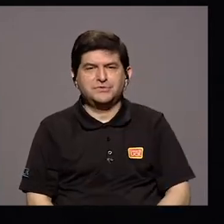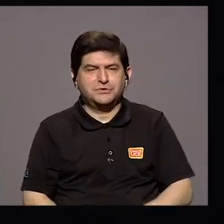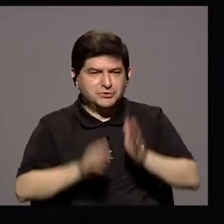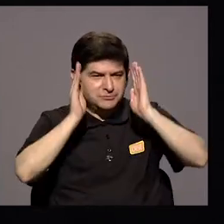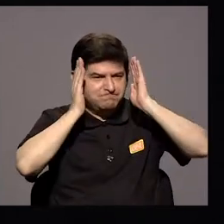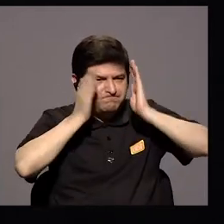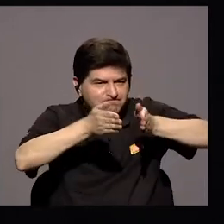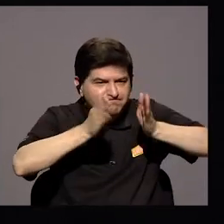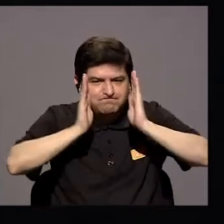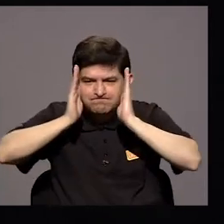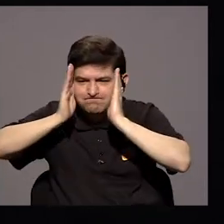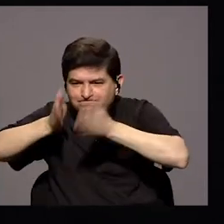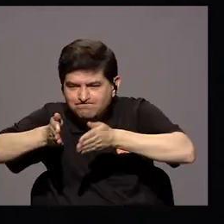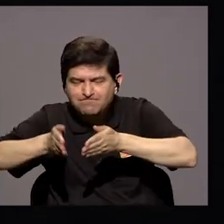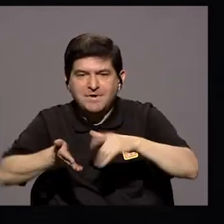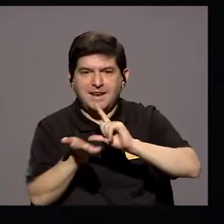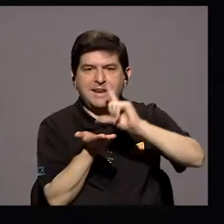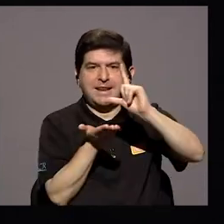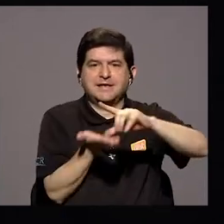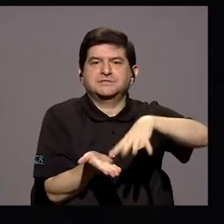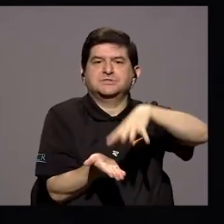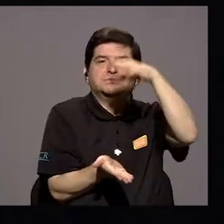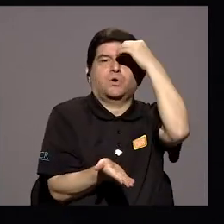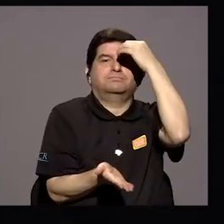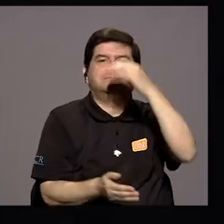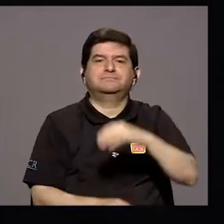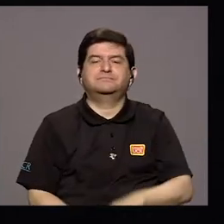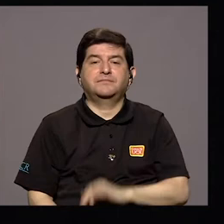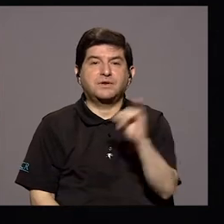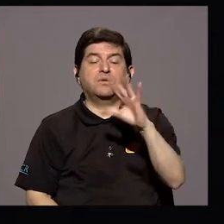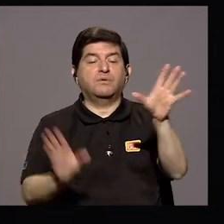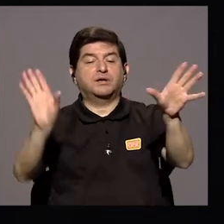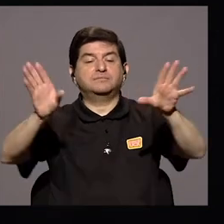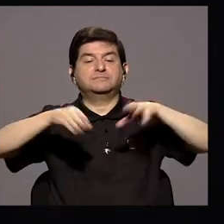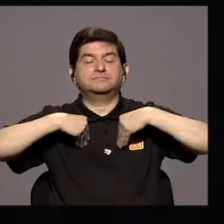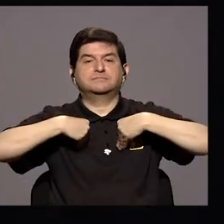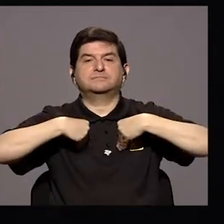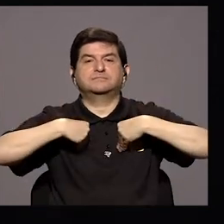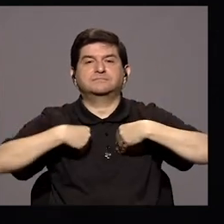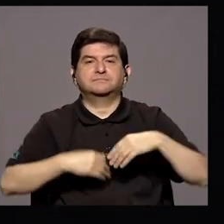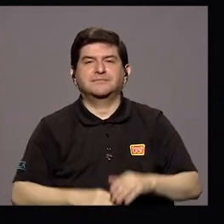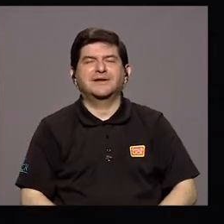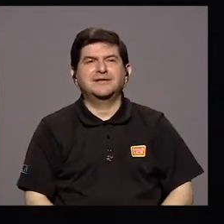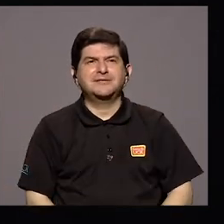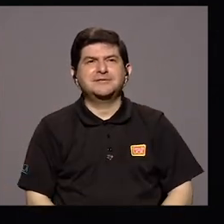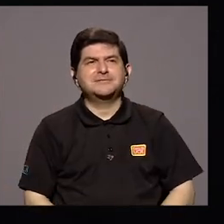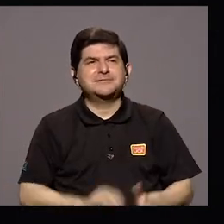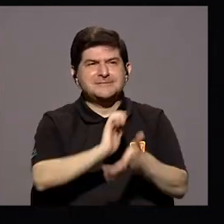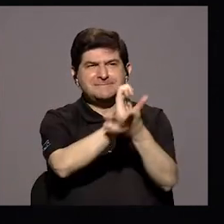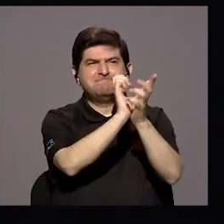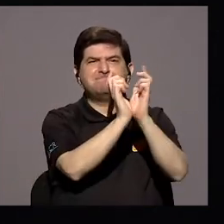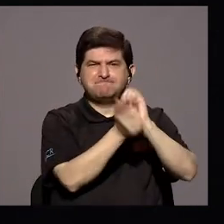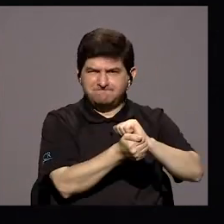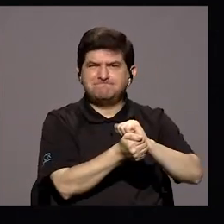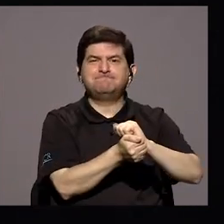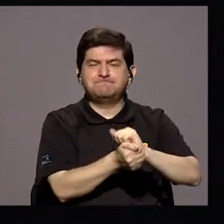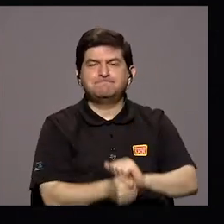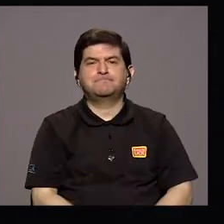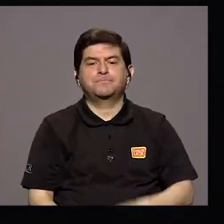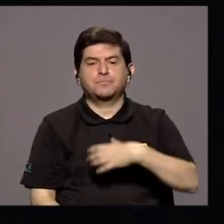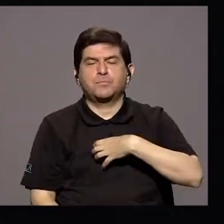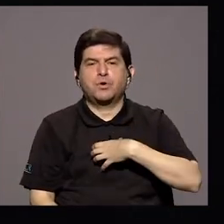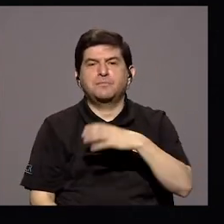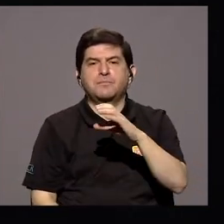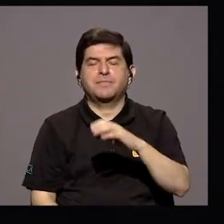puntualización de esas lecciones Nos toca también asumir Que hay modificaciones en nuestras